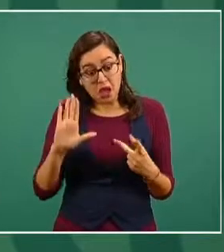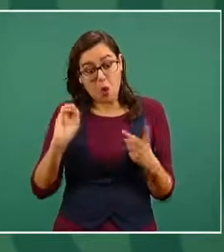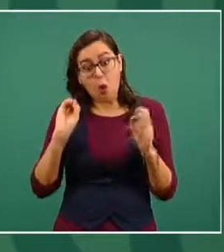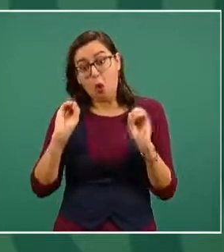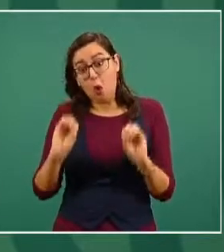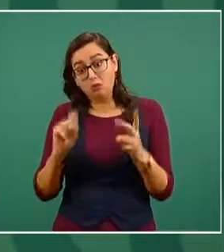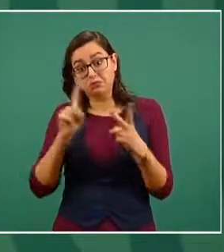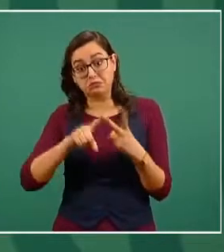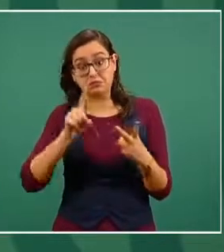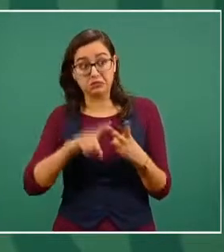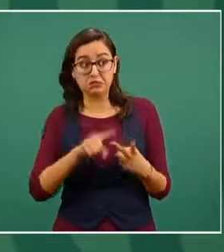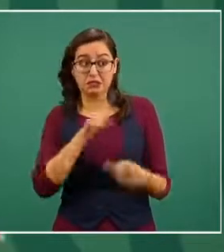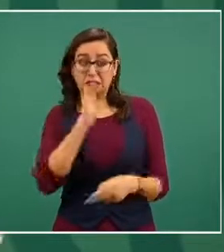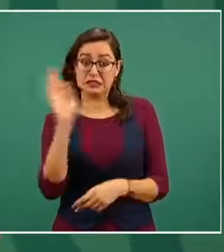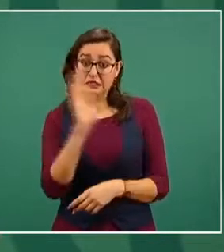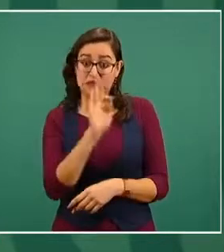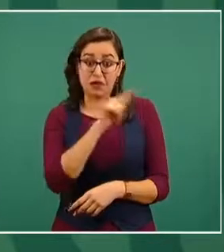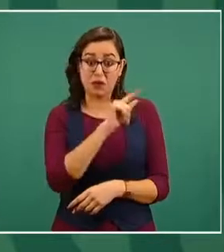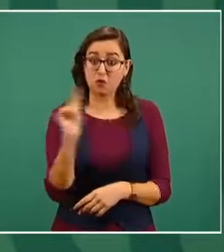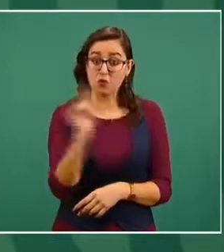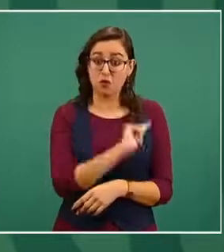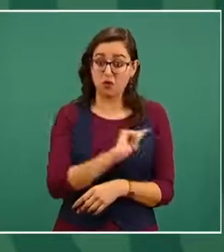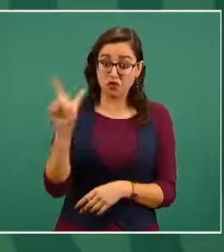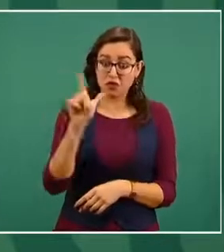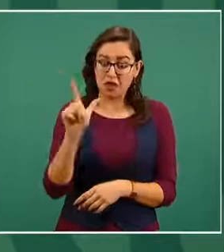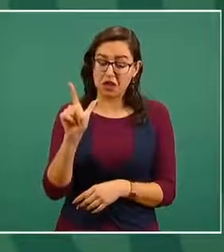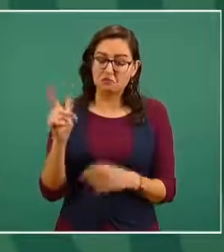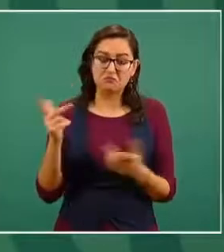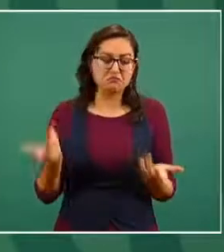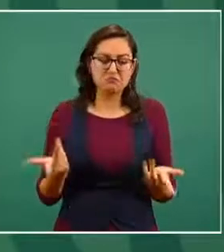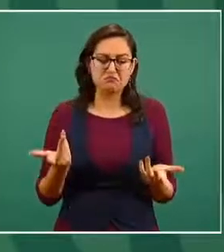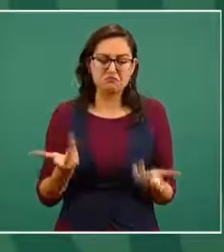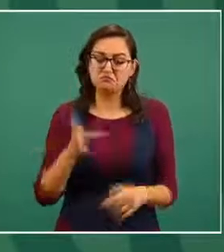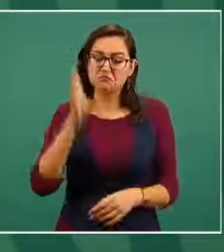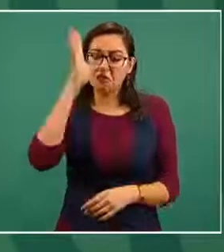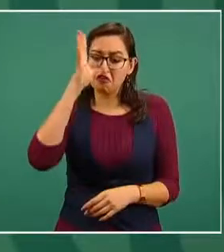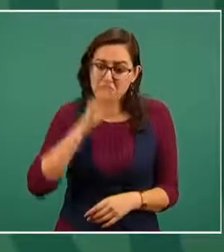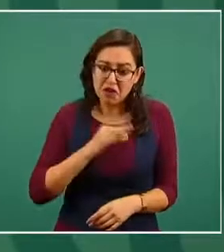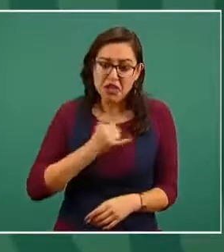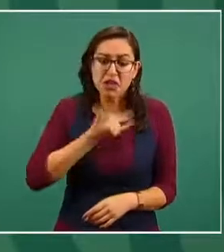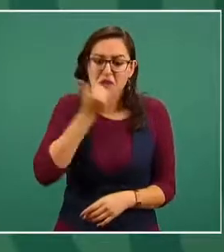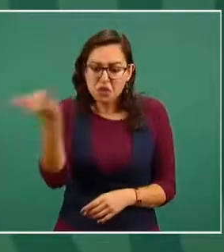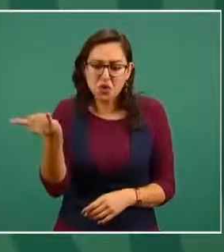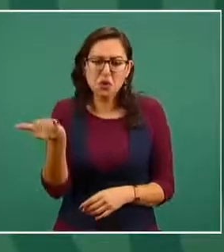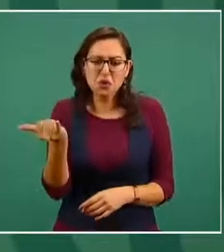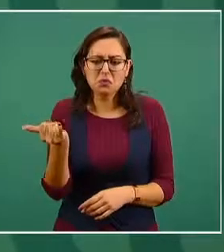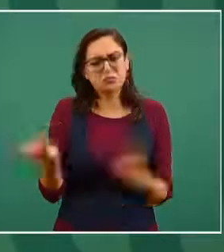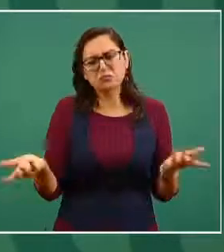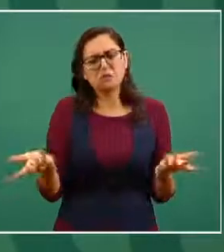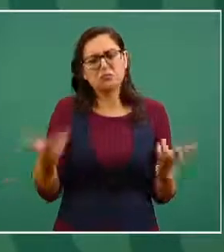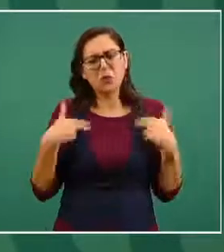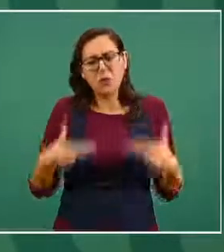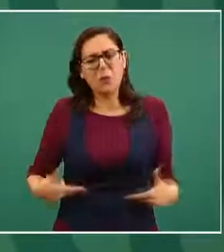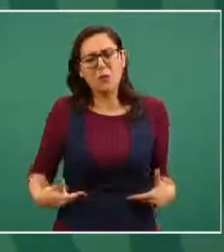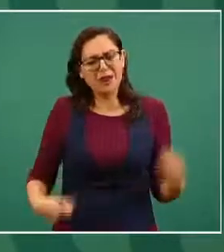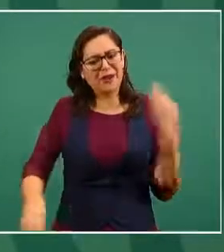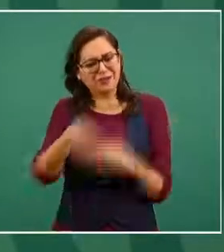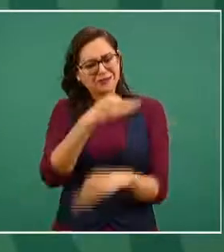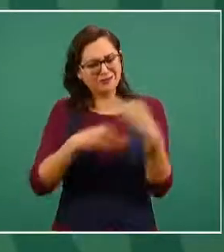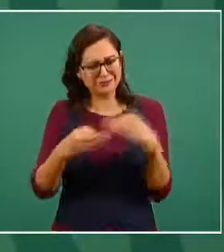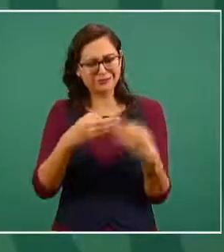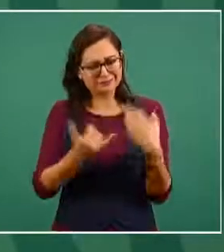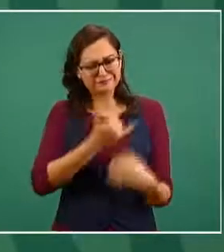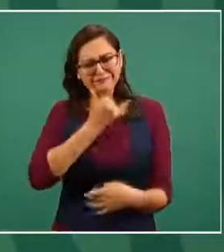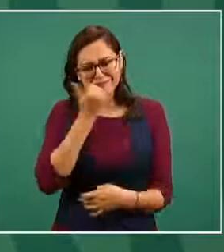profesionales y fallan como todos los seres humanos fallamos o cometemos errores